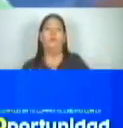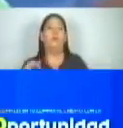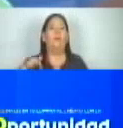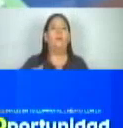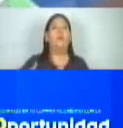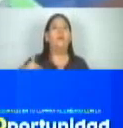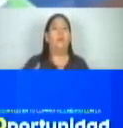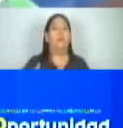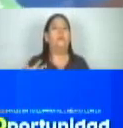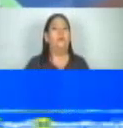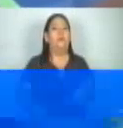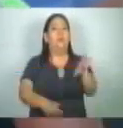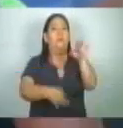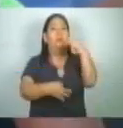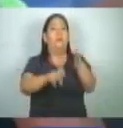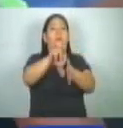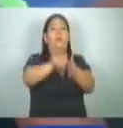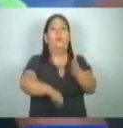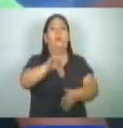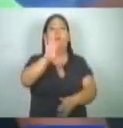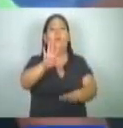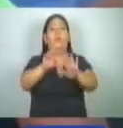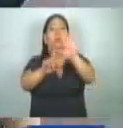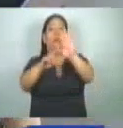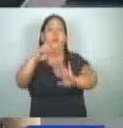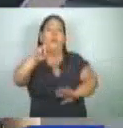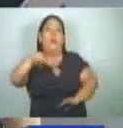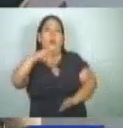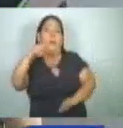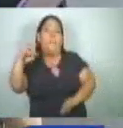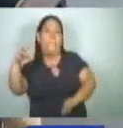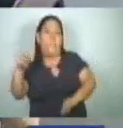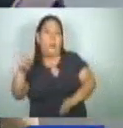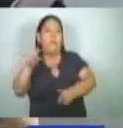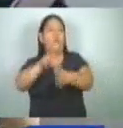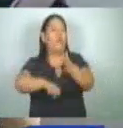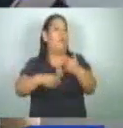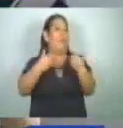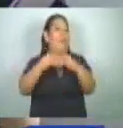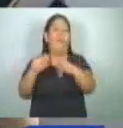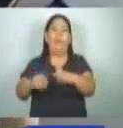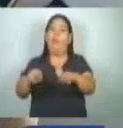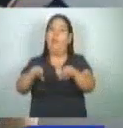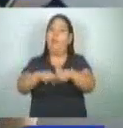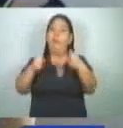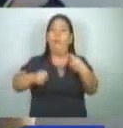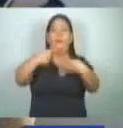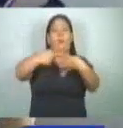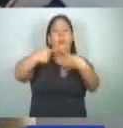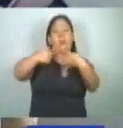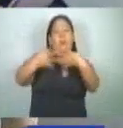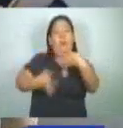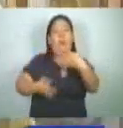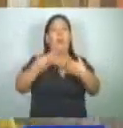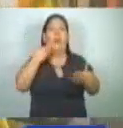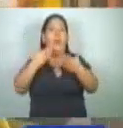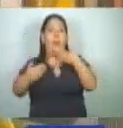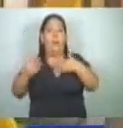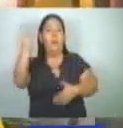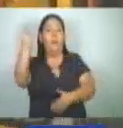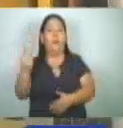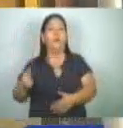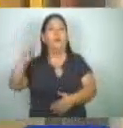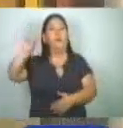se han impuesto 460 mil multas por diferentes faltas a la ley de tránsito, según detalló el viceministro de